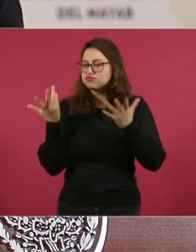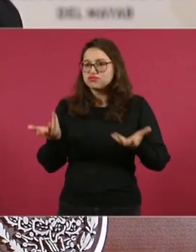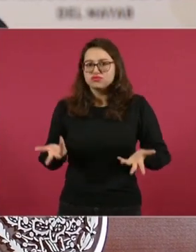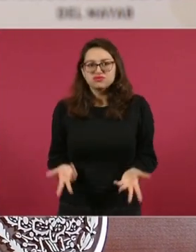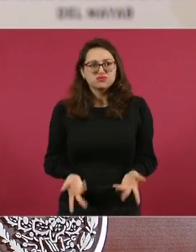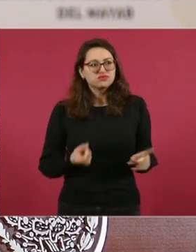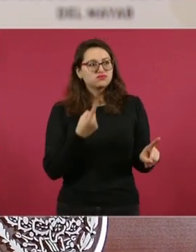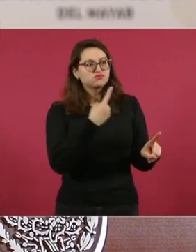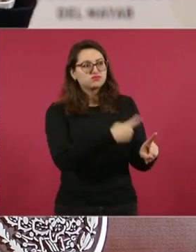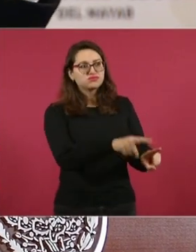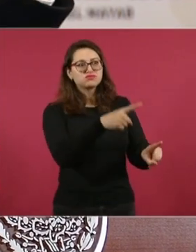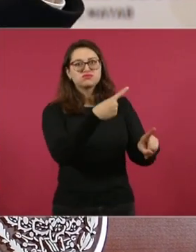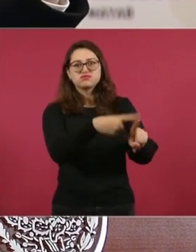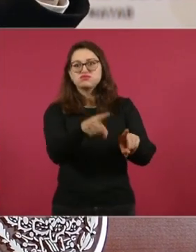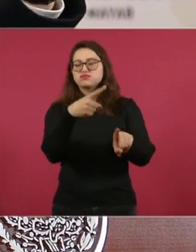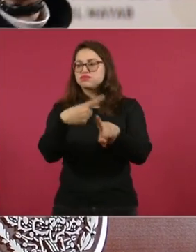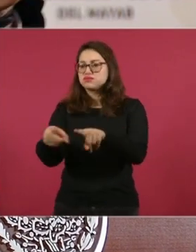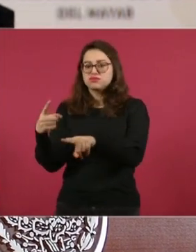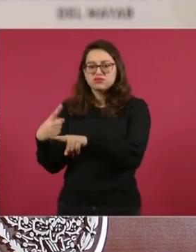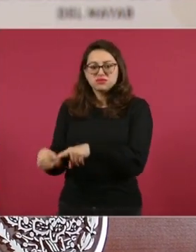decadente